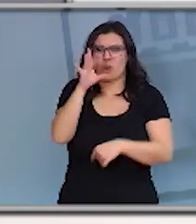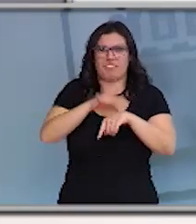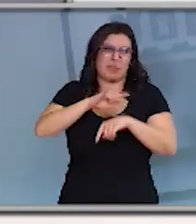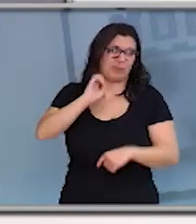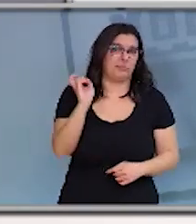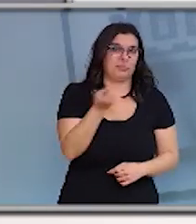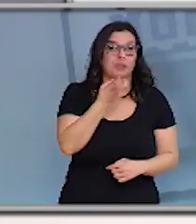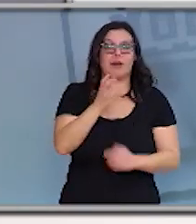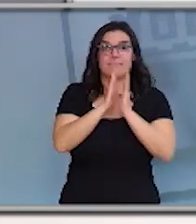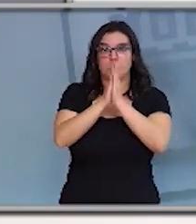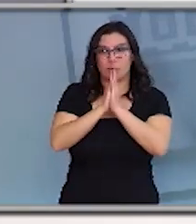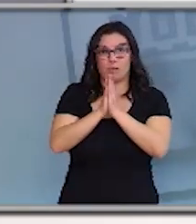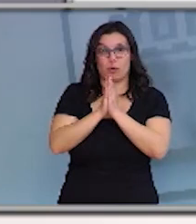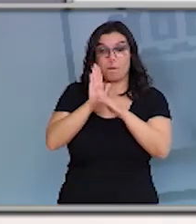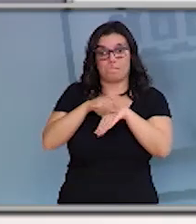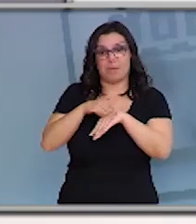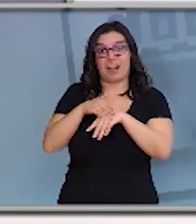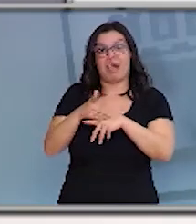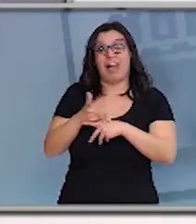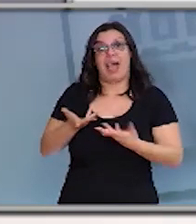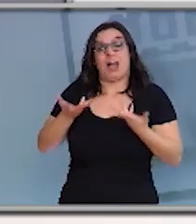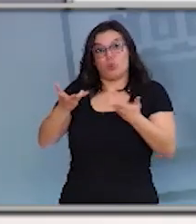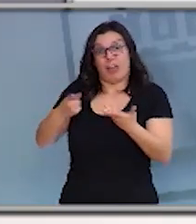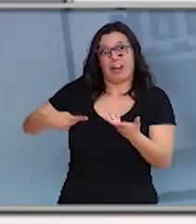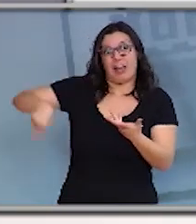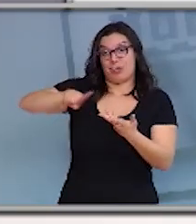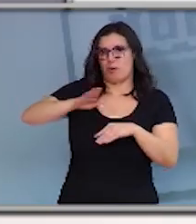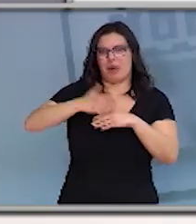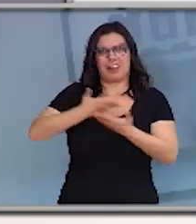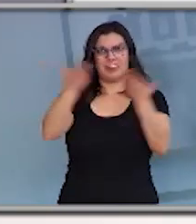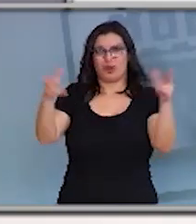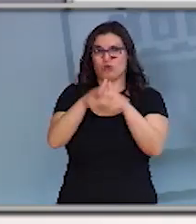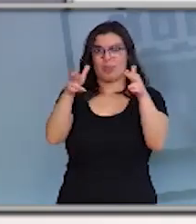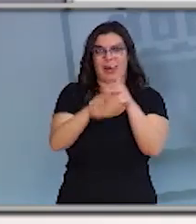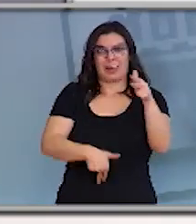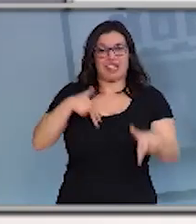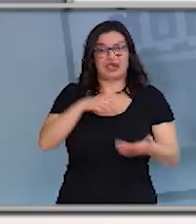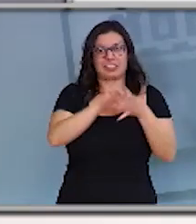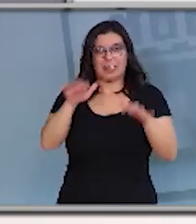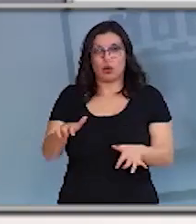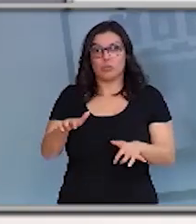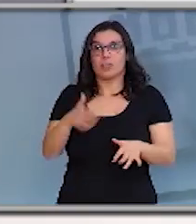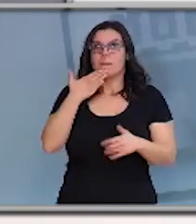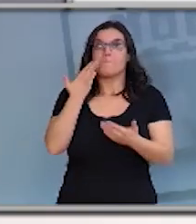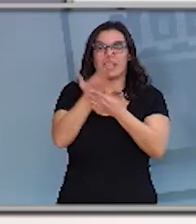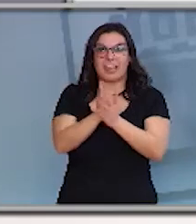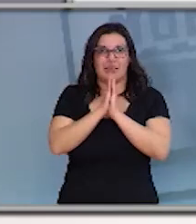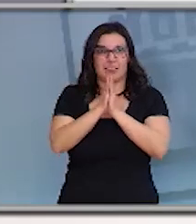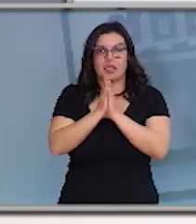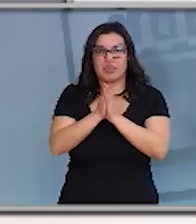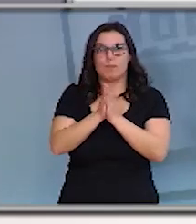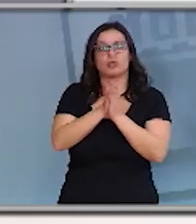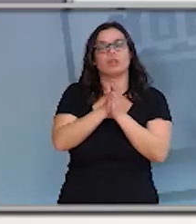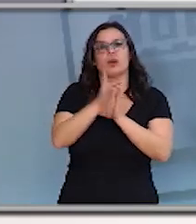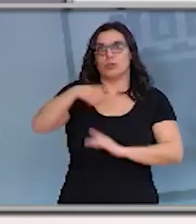enfermedades por ellos por toda la sociedad en su conjunto de Castilla y León lo que estamos mandando es un mensaje de